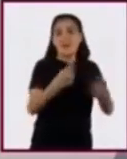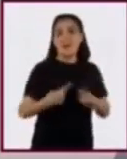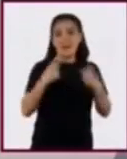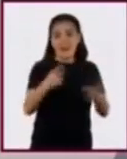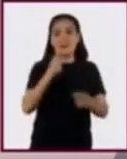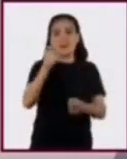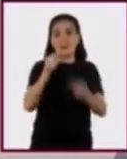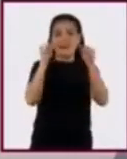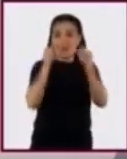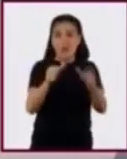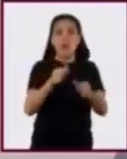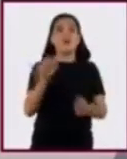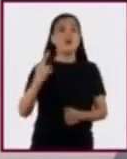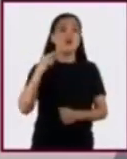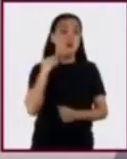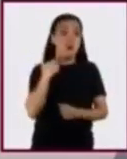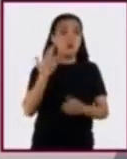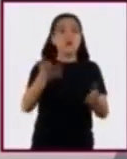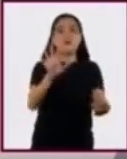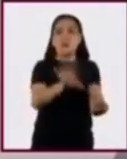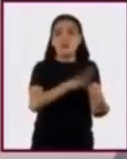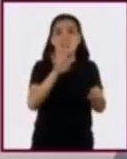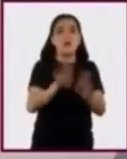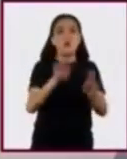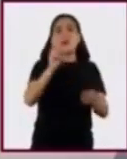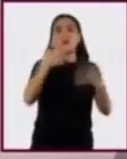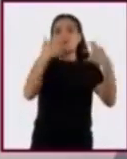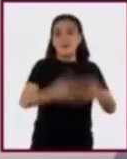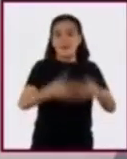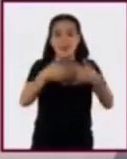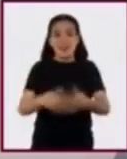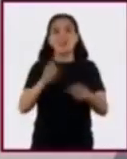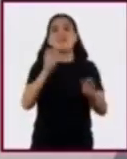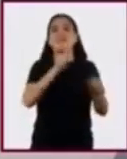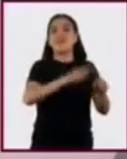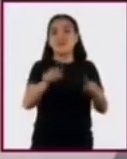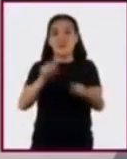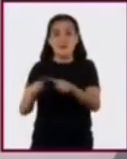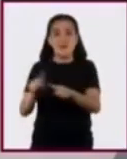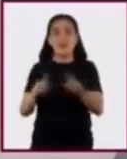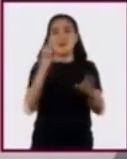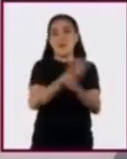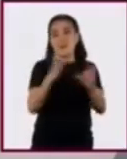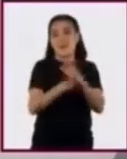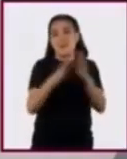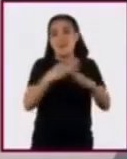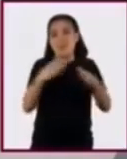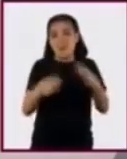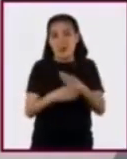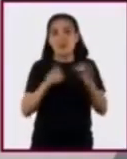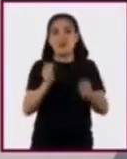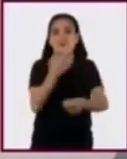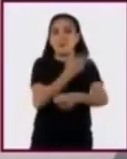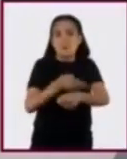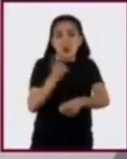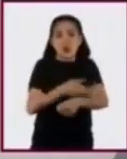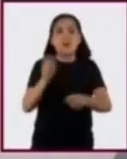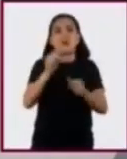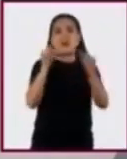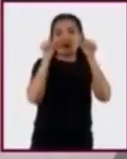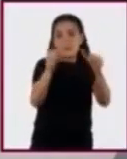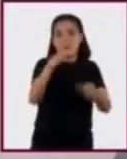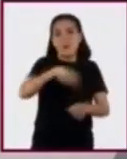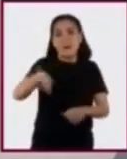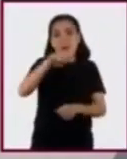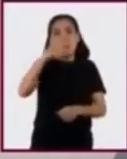de la electrónica y la robótica a la fabricación de los diversos productos, procesos y servicios